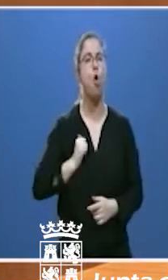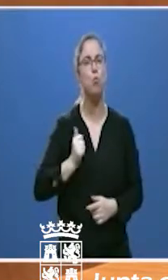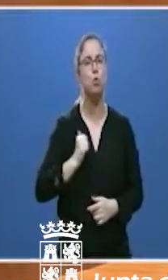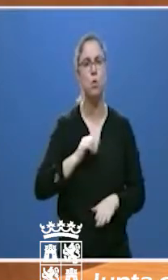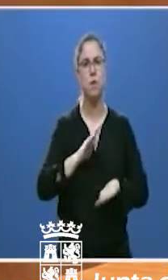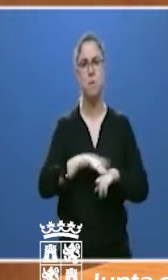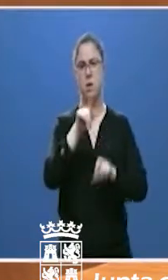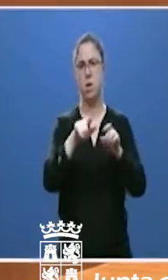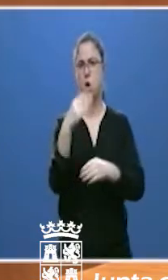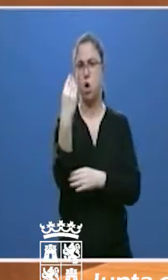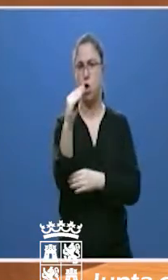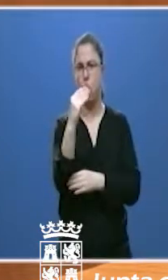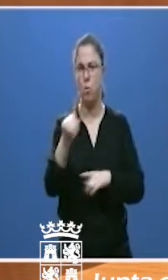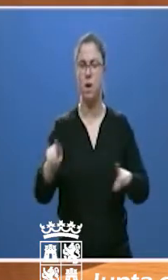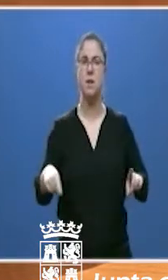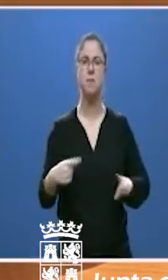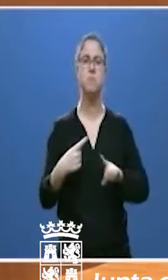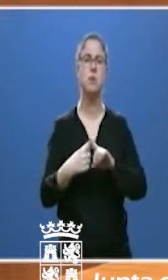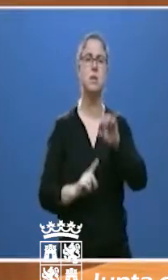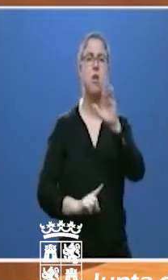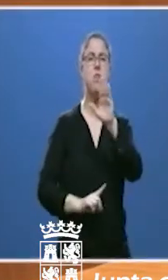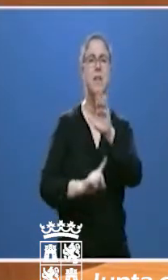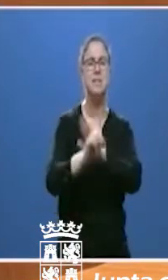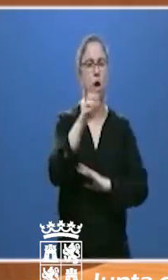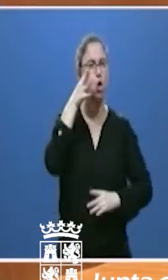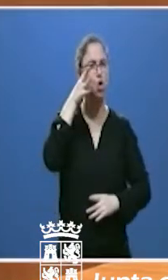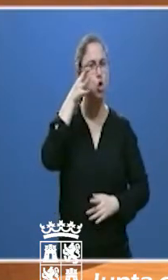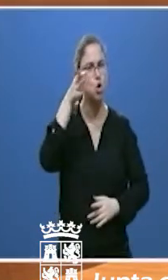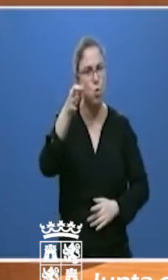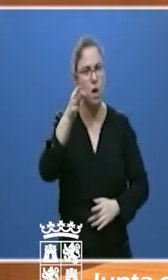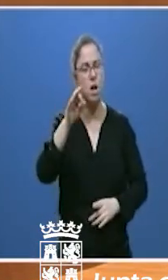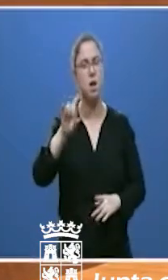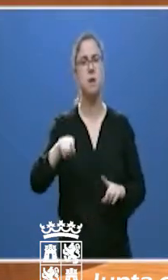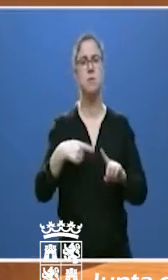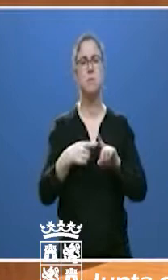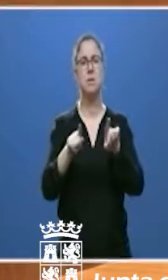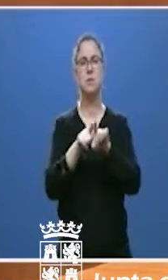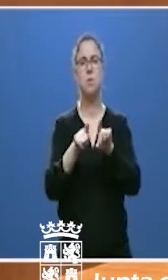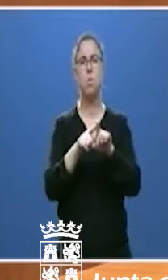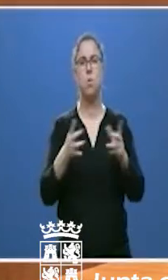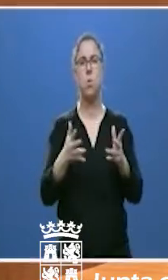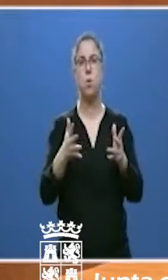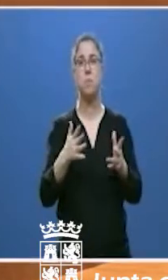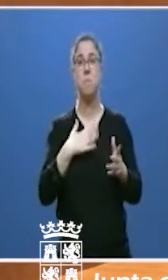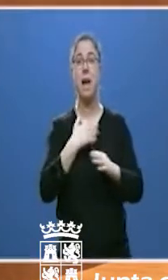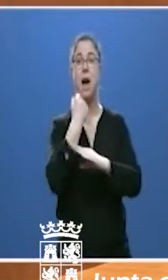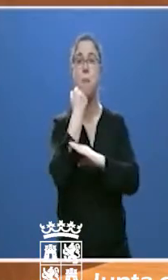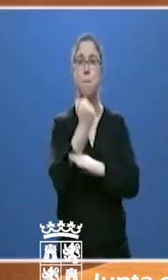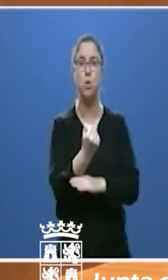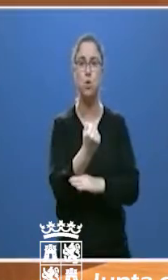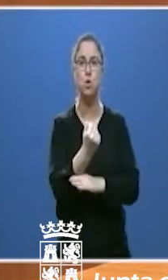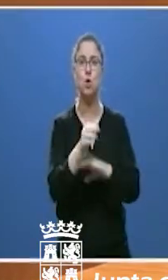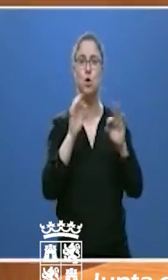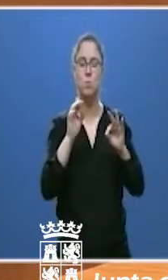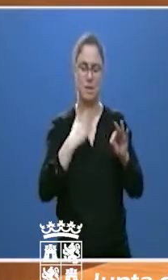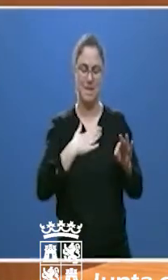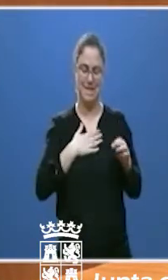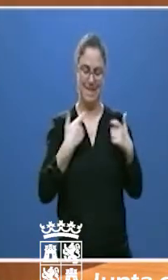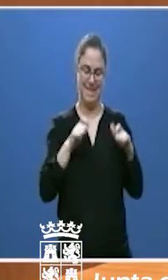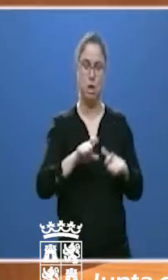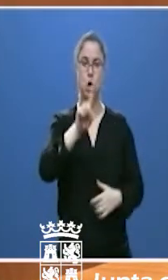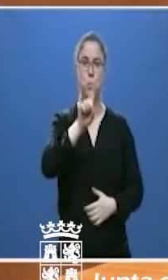jóvenes, para impulsar nuestro desarrollo rural, para el apoyo para nuestro sector